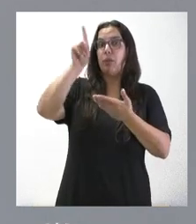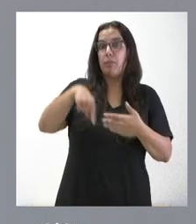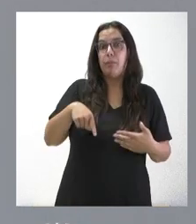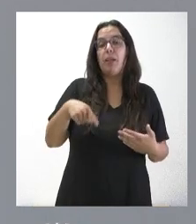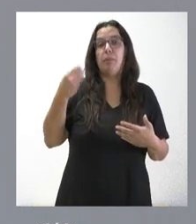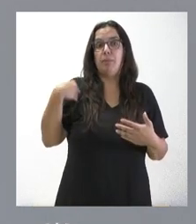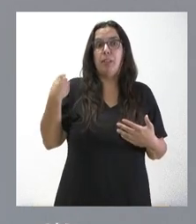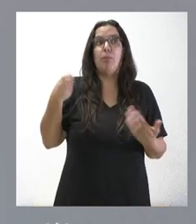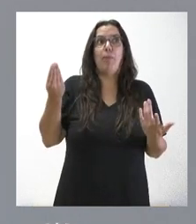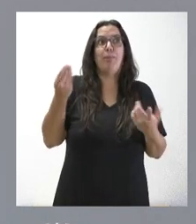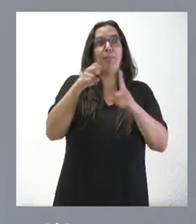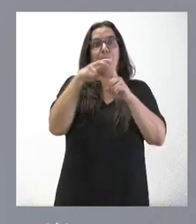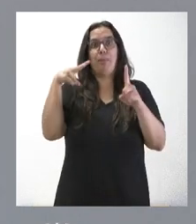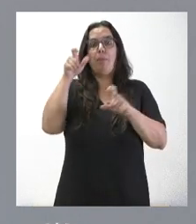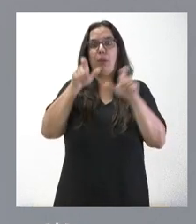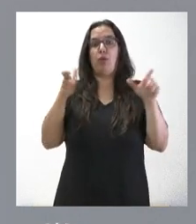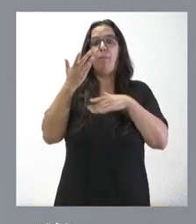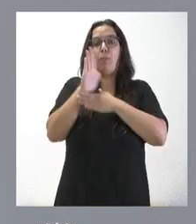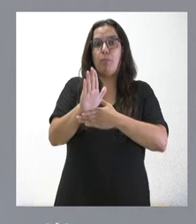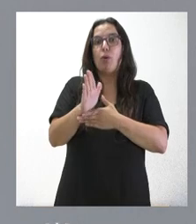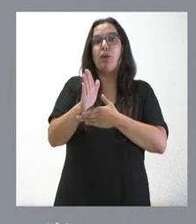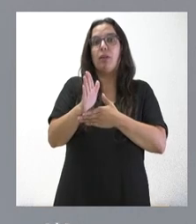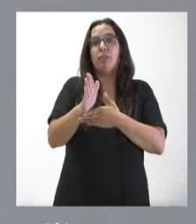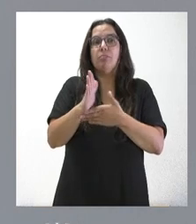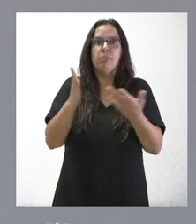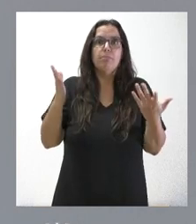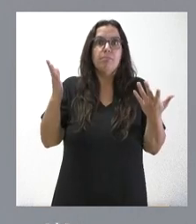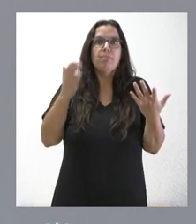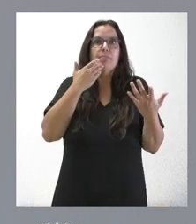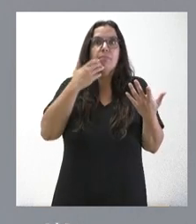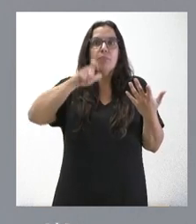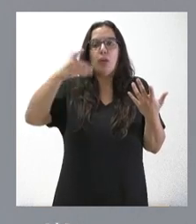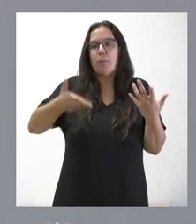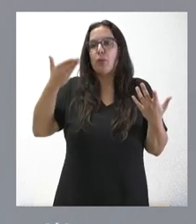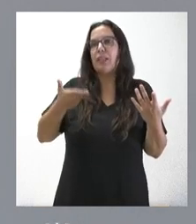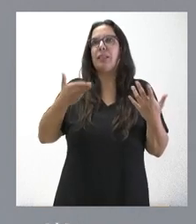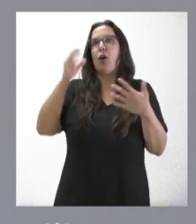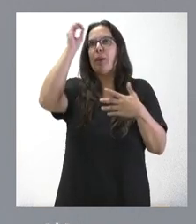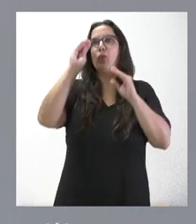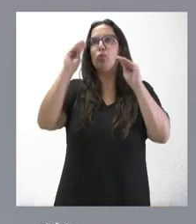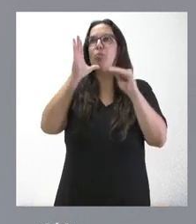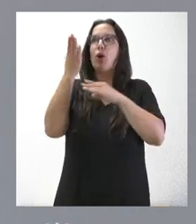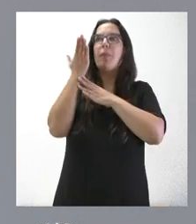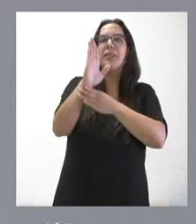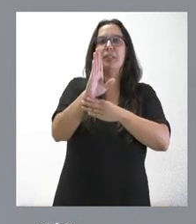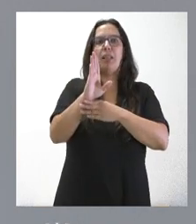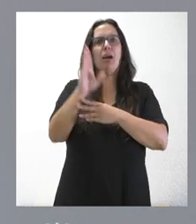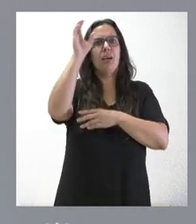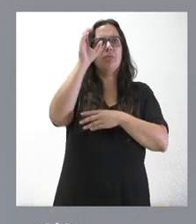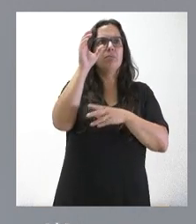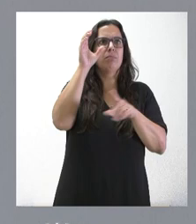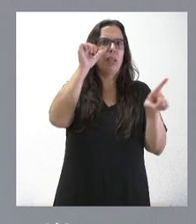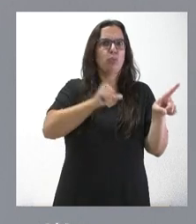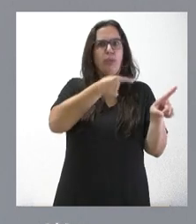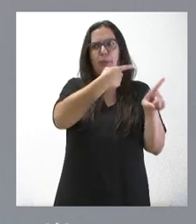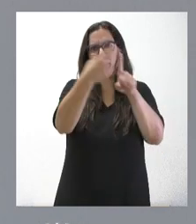perspectiva de quien la propone, pues tiene una cierta representación que debe ser escuchada. Y escucharemos más opiniones, porque también hay